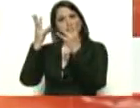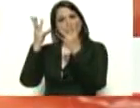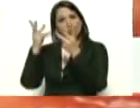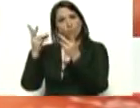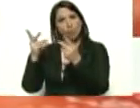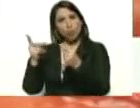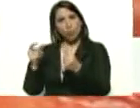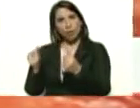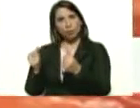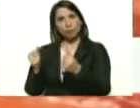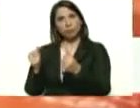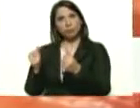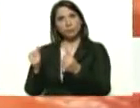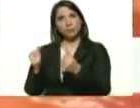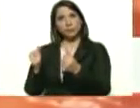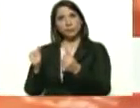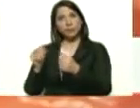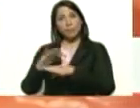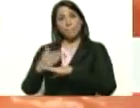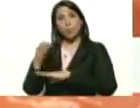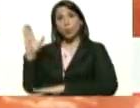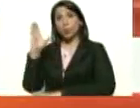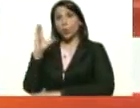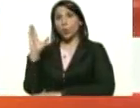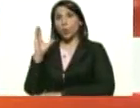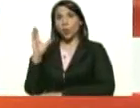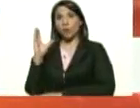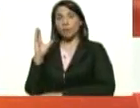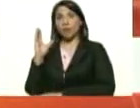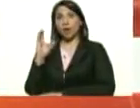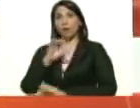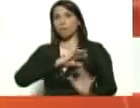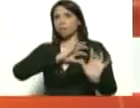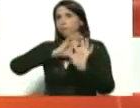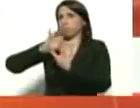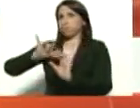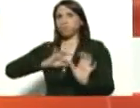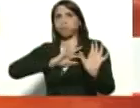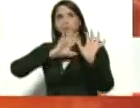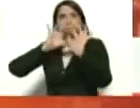¿no? Porque de Colombia están regresando muchos venezolanos.